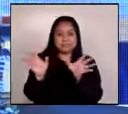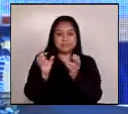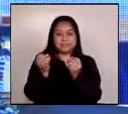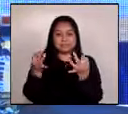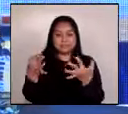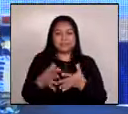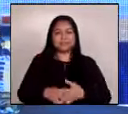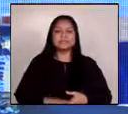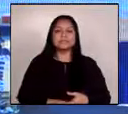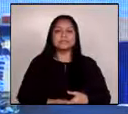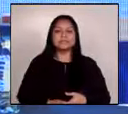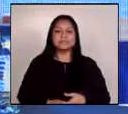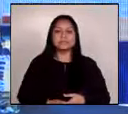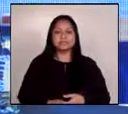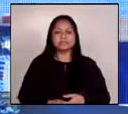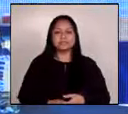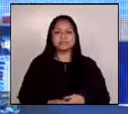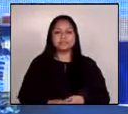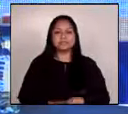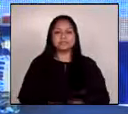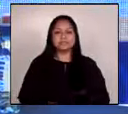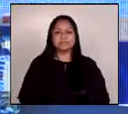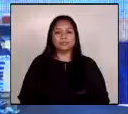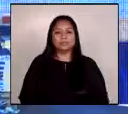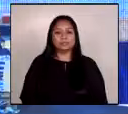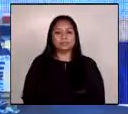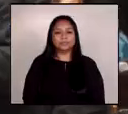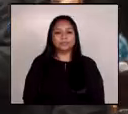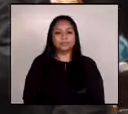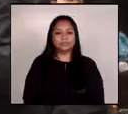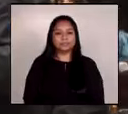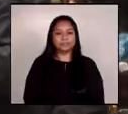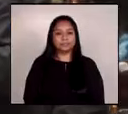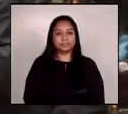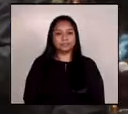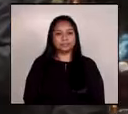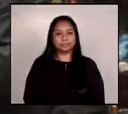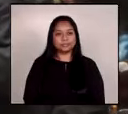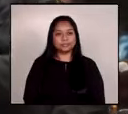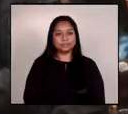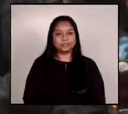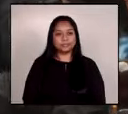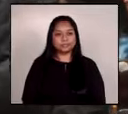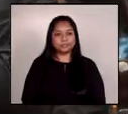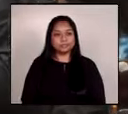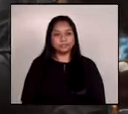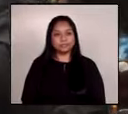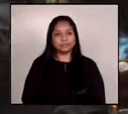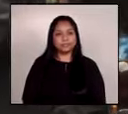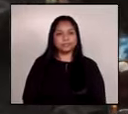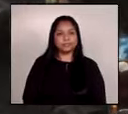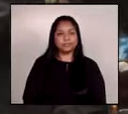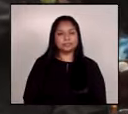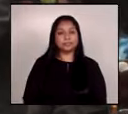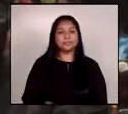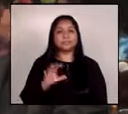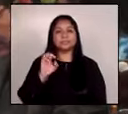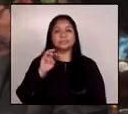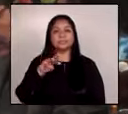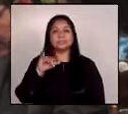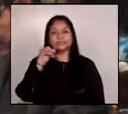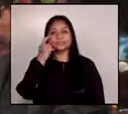cuentas gracias señor comisionado continuamos con Lester Ramírez de emisoras unidas